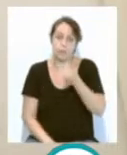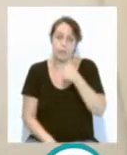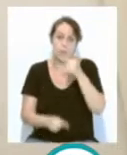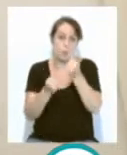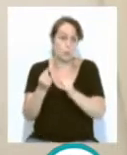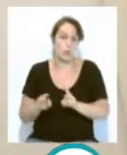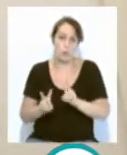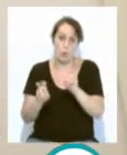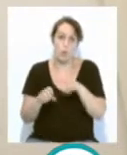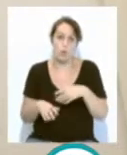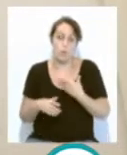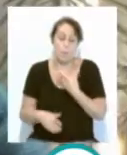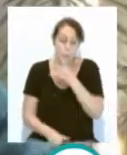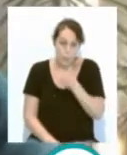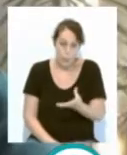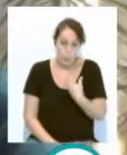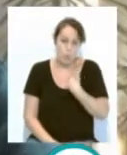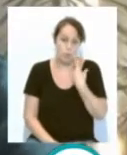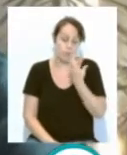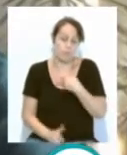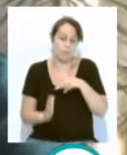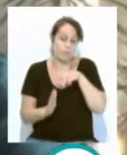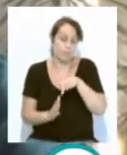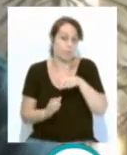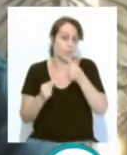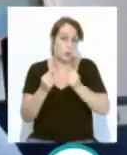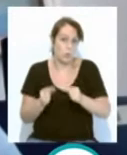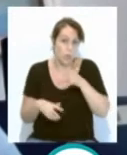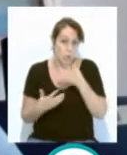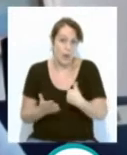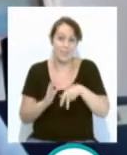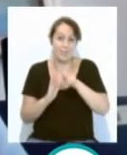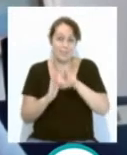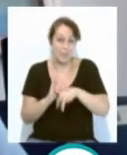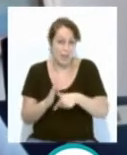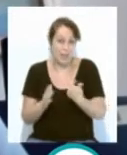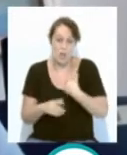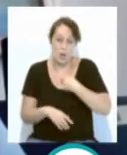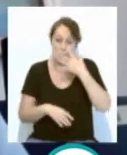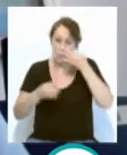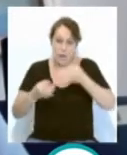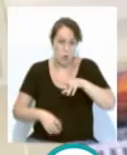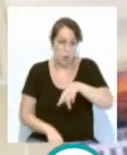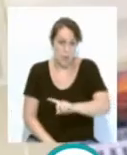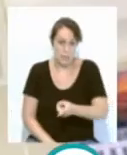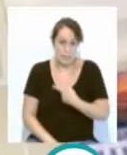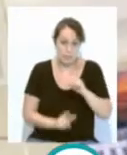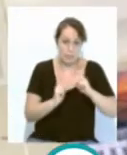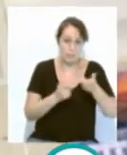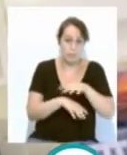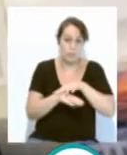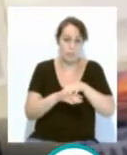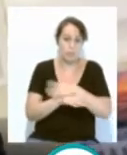presupuestos, a pesar de considerarlos tardíos, inadecuados e irreales. El equipo de gobierno, por su parte, ha insistido en defender su proyecto